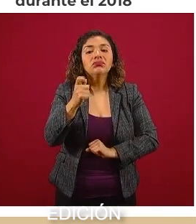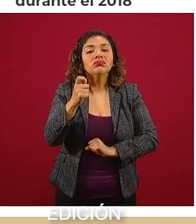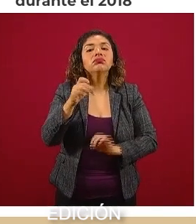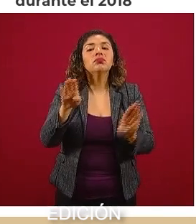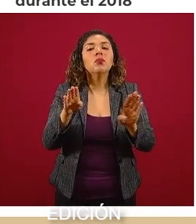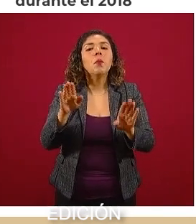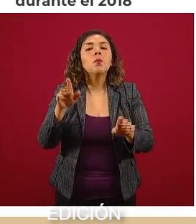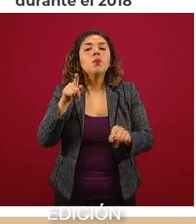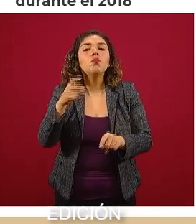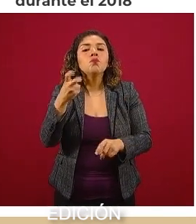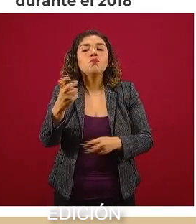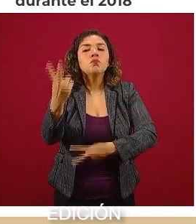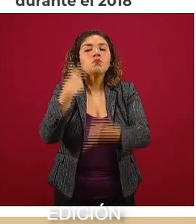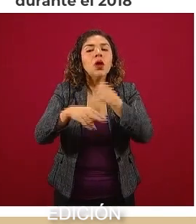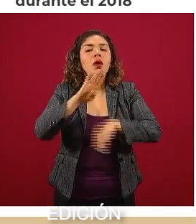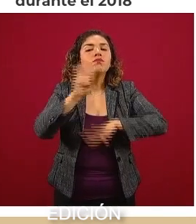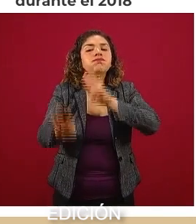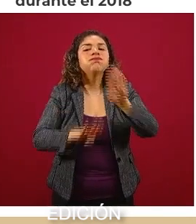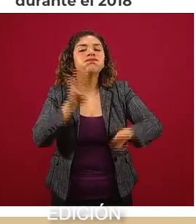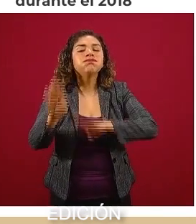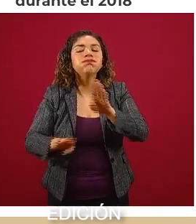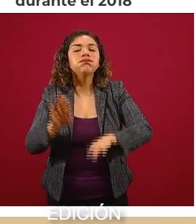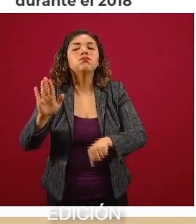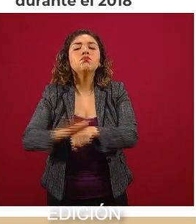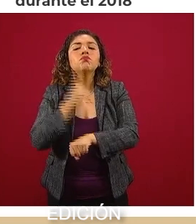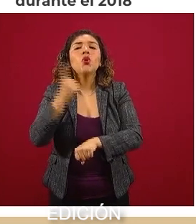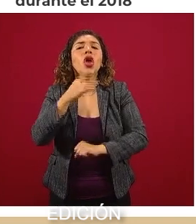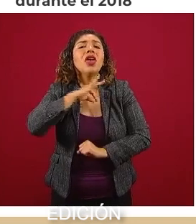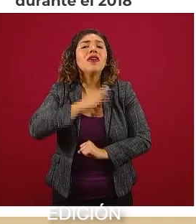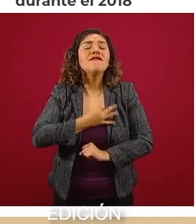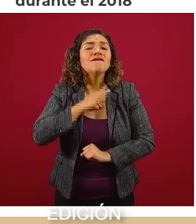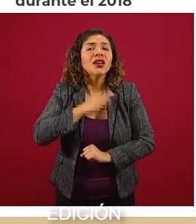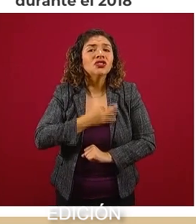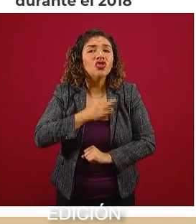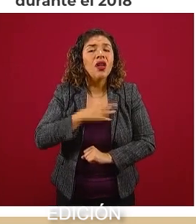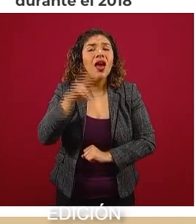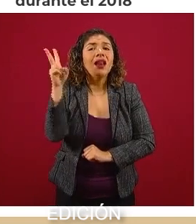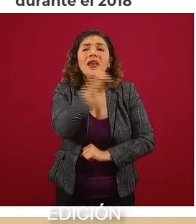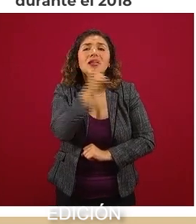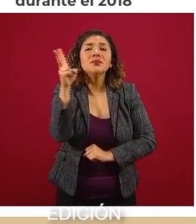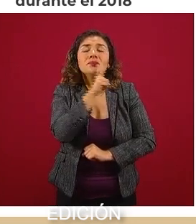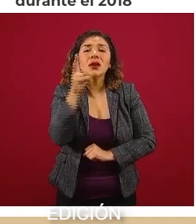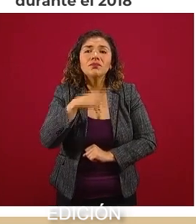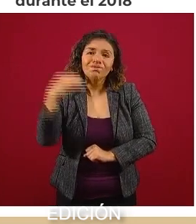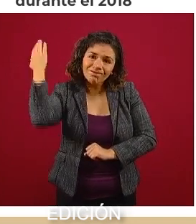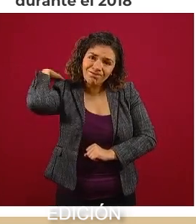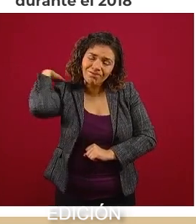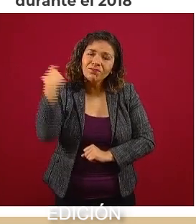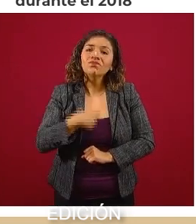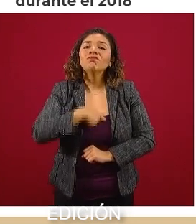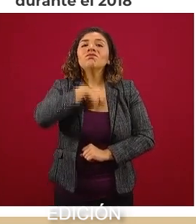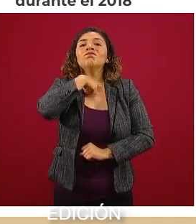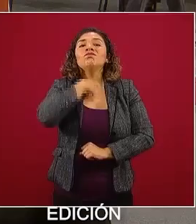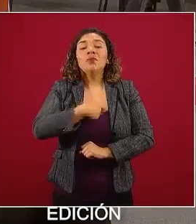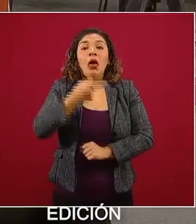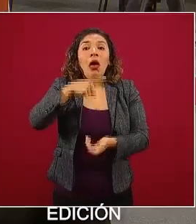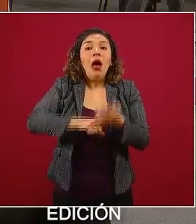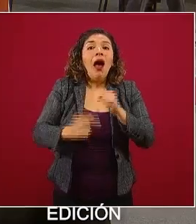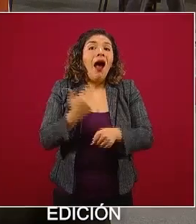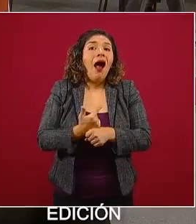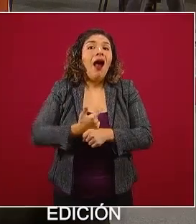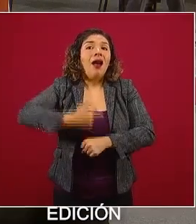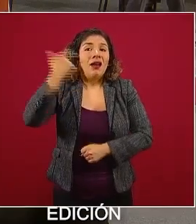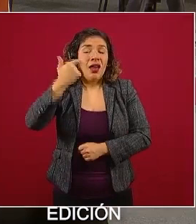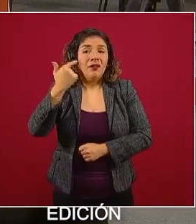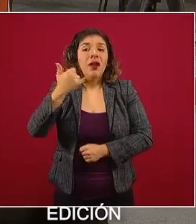directamente causada por las infecciones respiratorias agudas graves y en